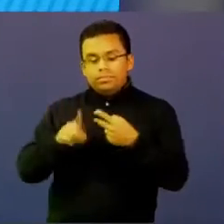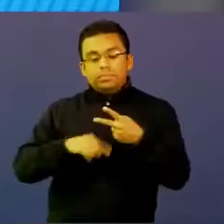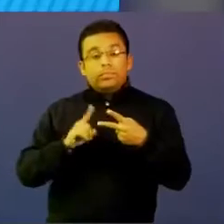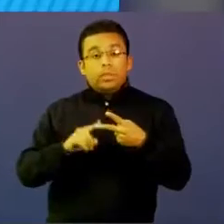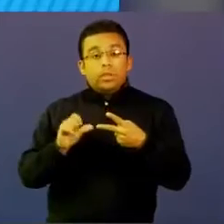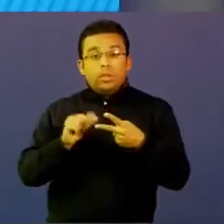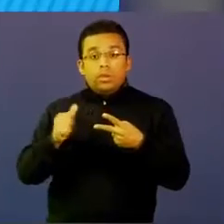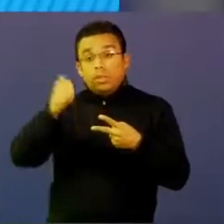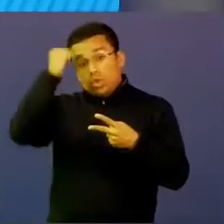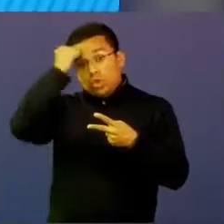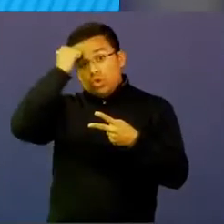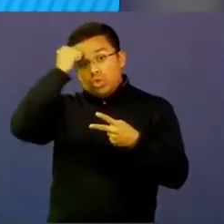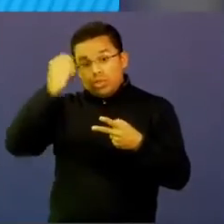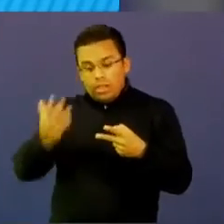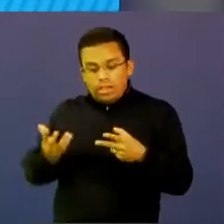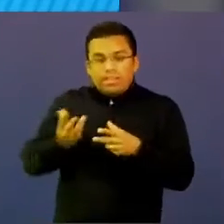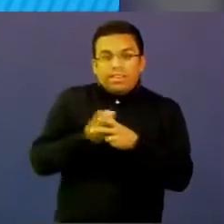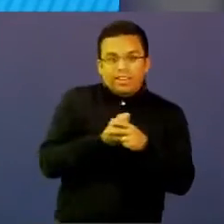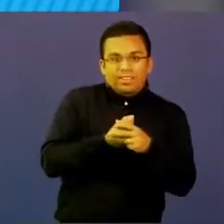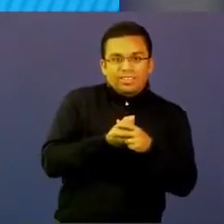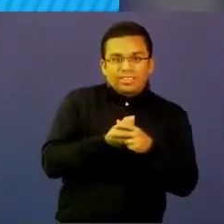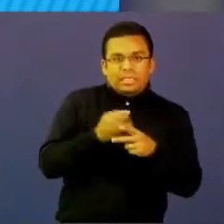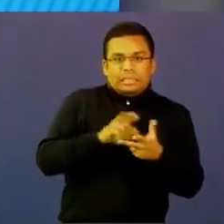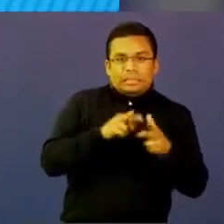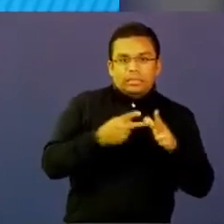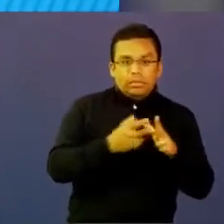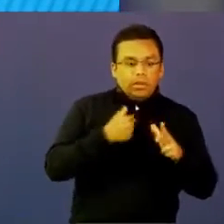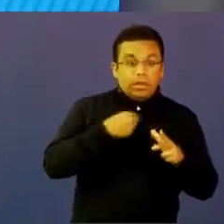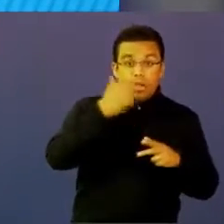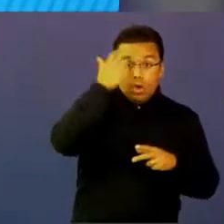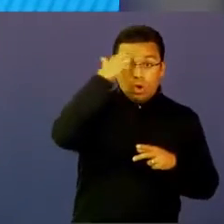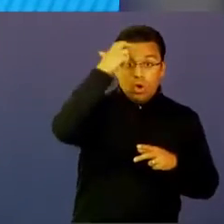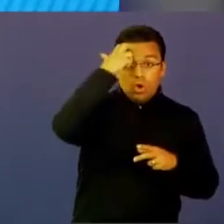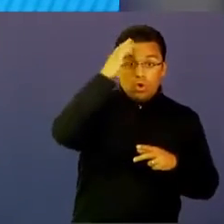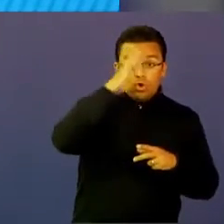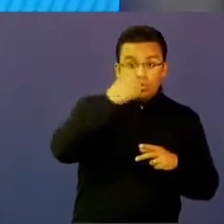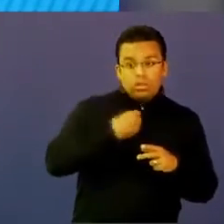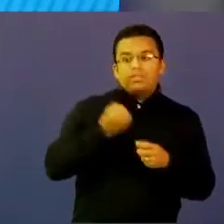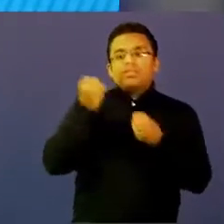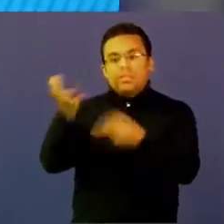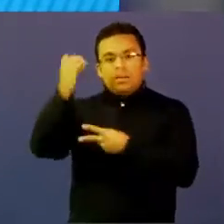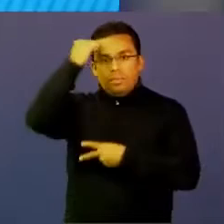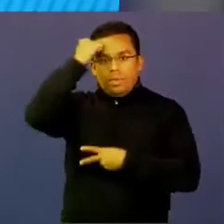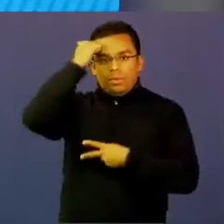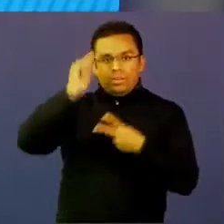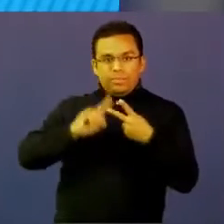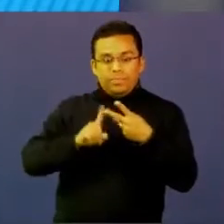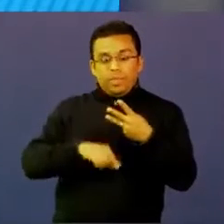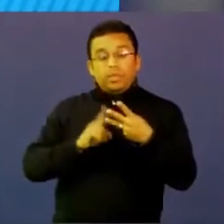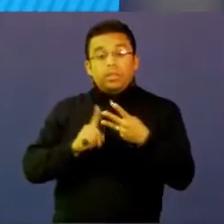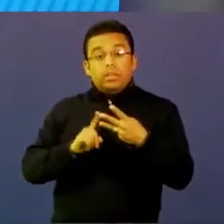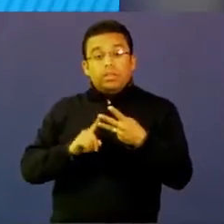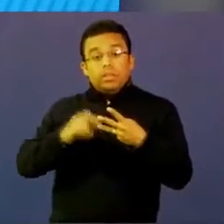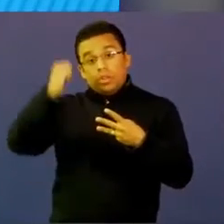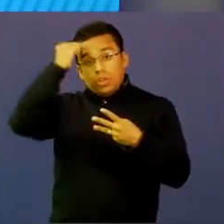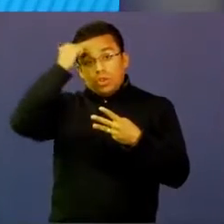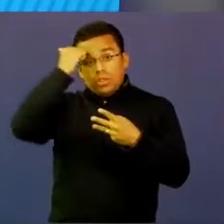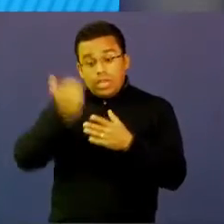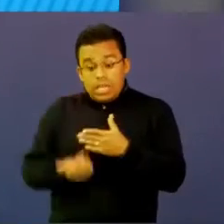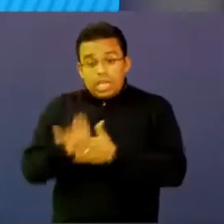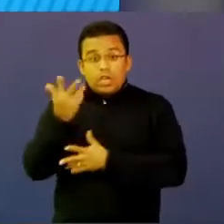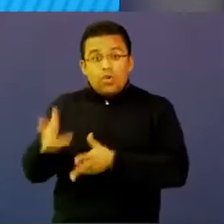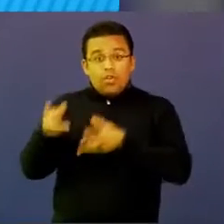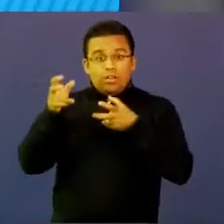integrador, que puede llevar ese conocimiento a la pedagogía. Y un docente innovador que ya con capacidades